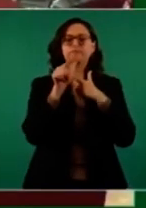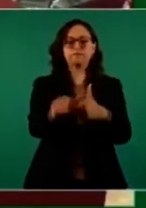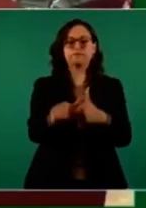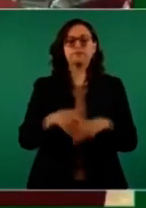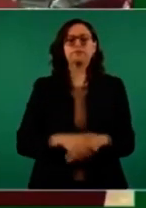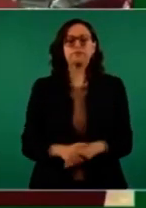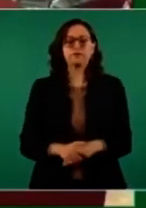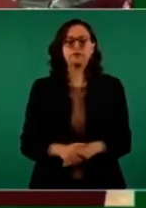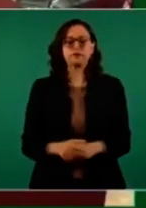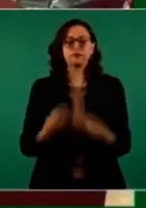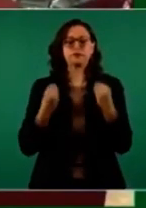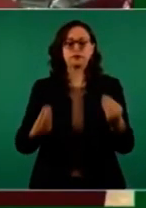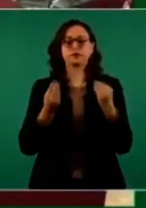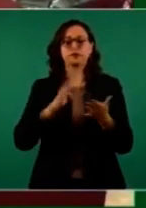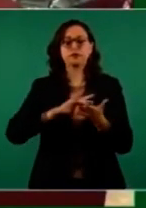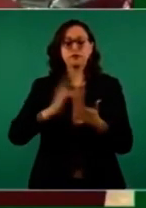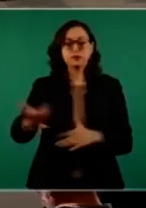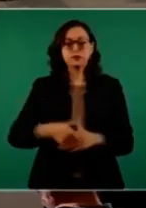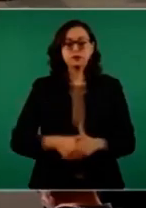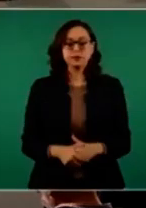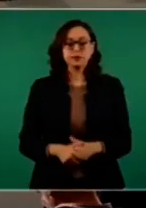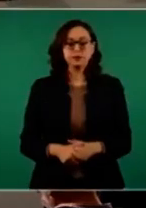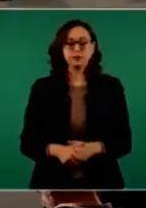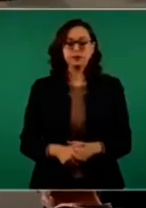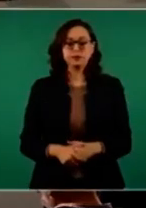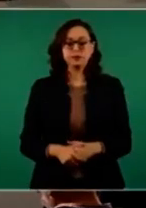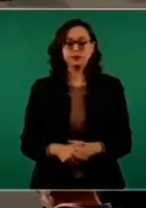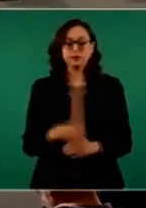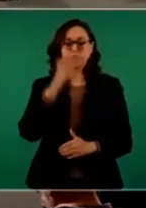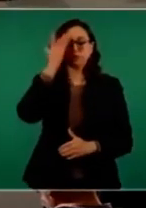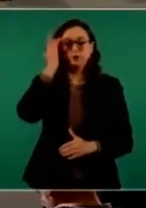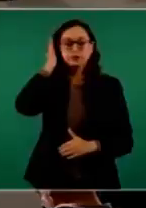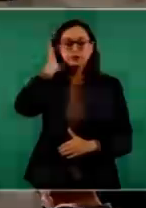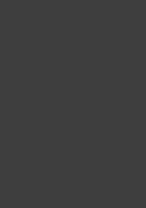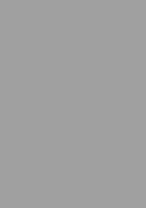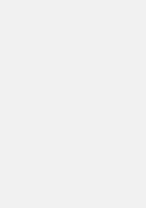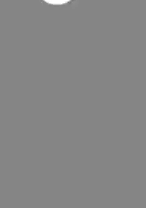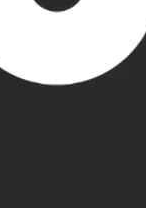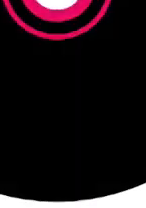todos. Y adelante, gobernadores de Puebla. Muchas gracias.